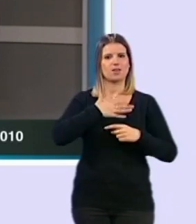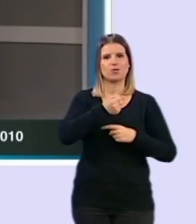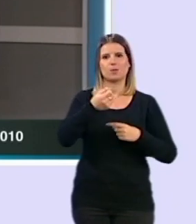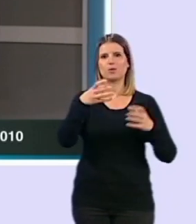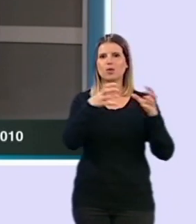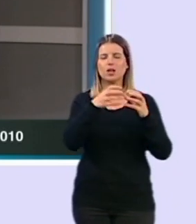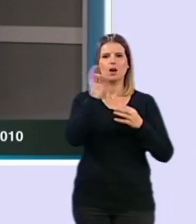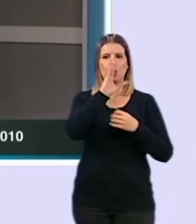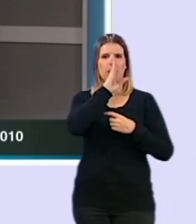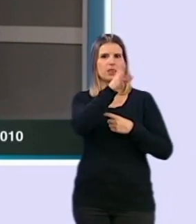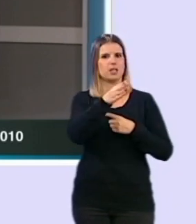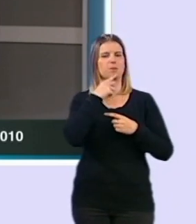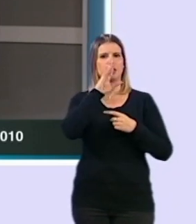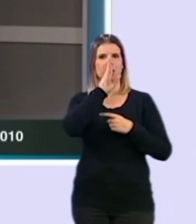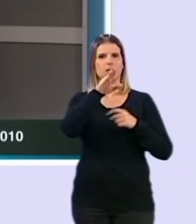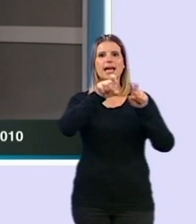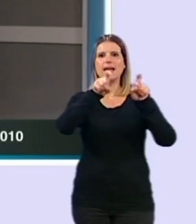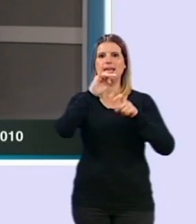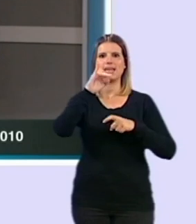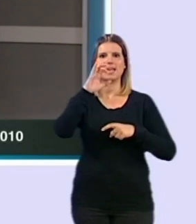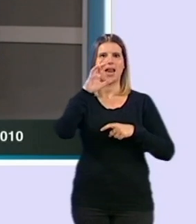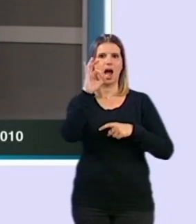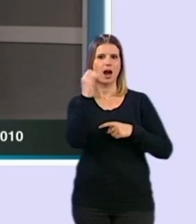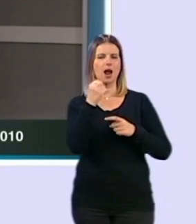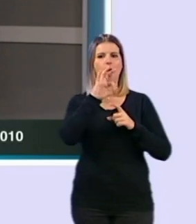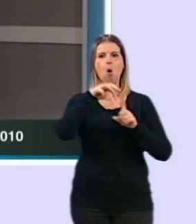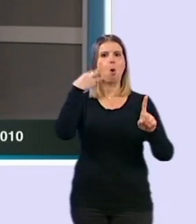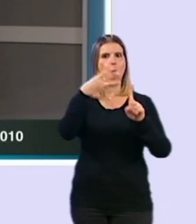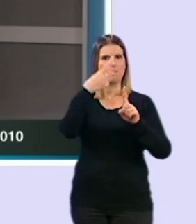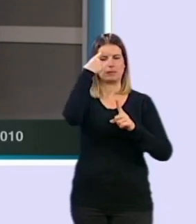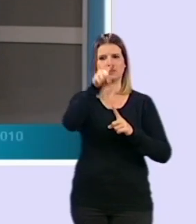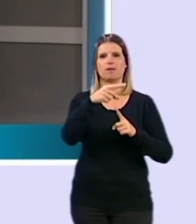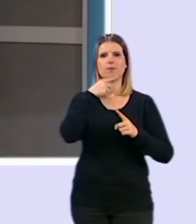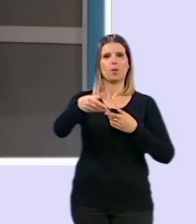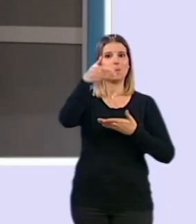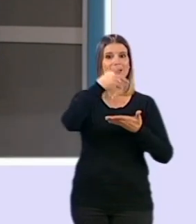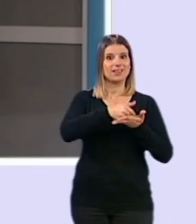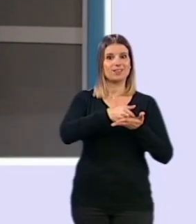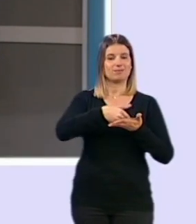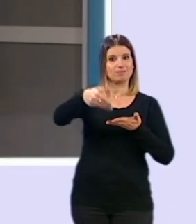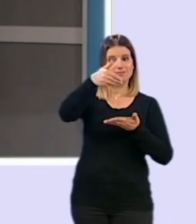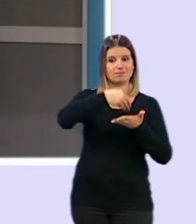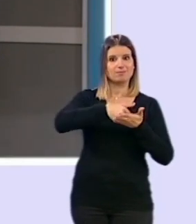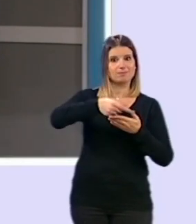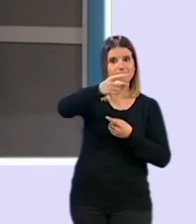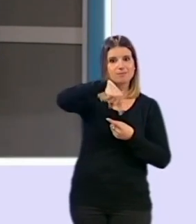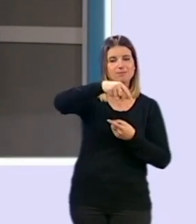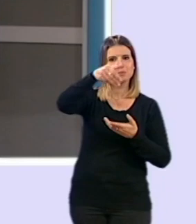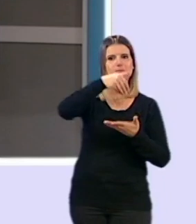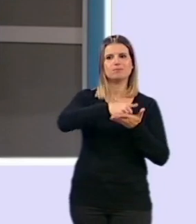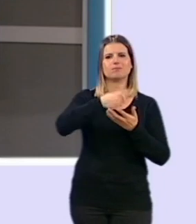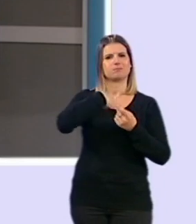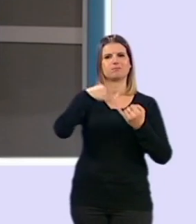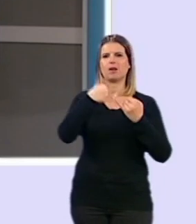directamente el teléfono de Inagra o la página web. Y sabemos que las peticiones que ellos nos solicitan son